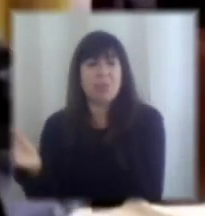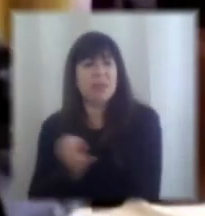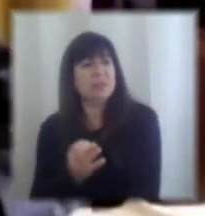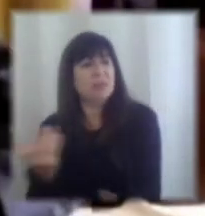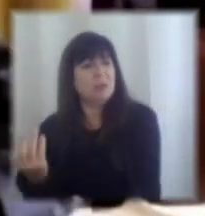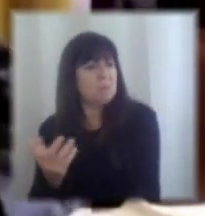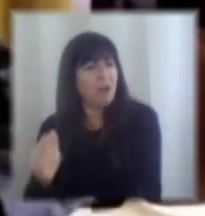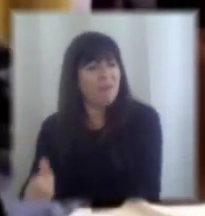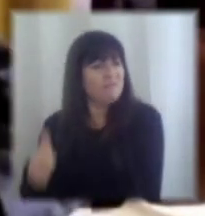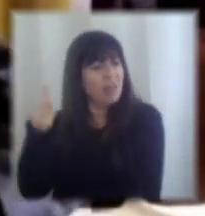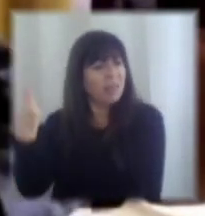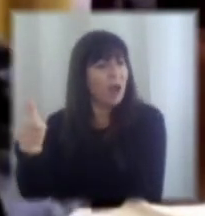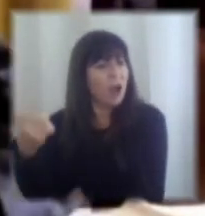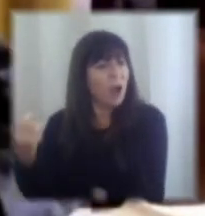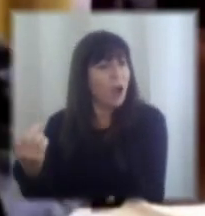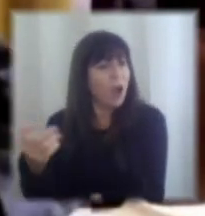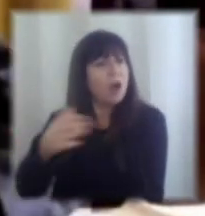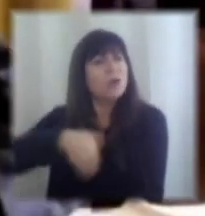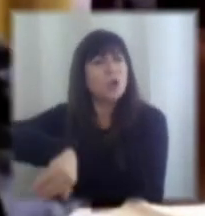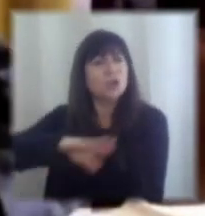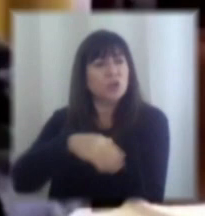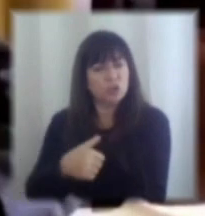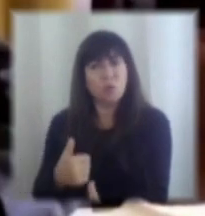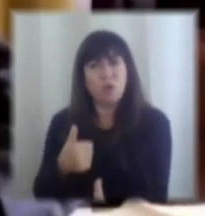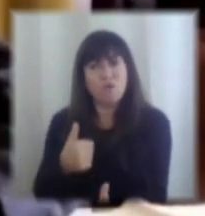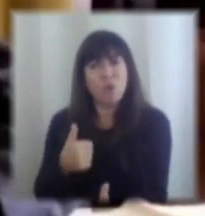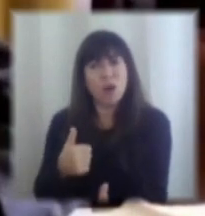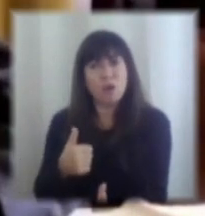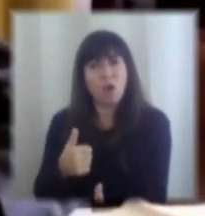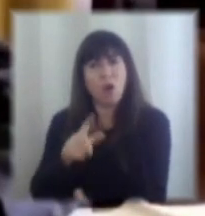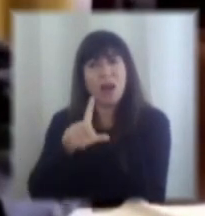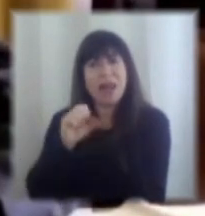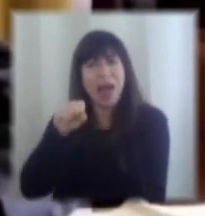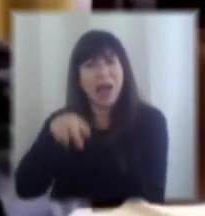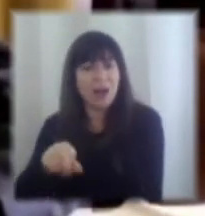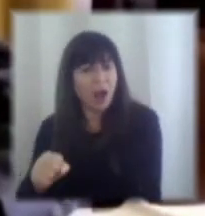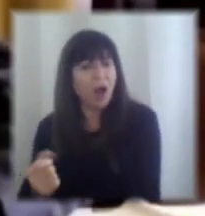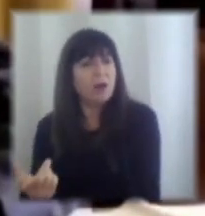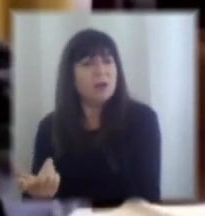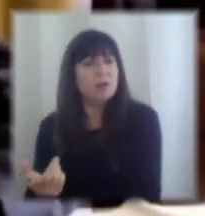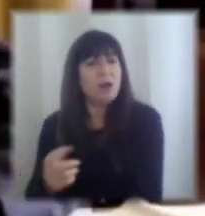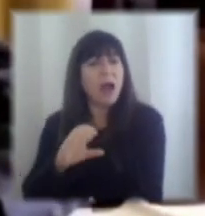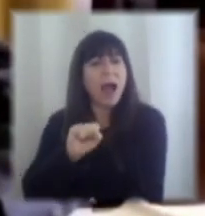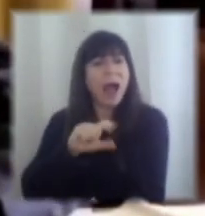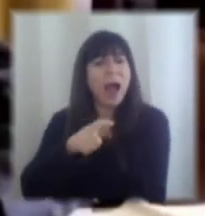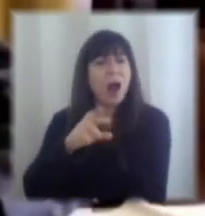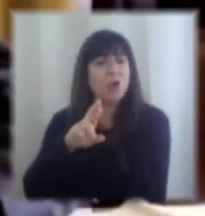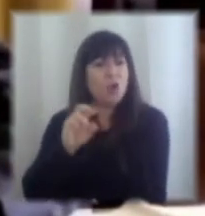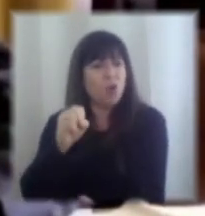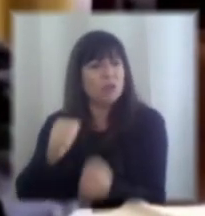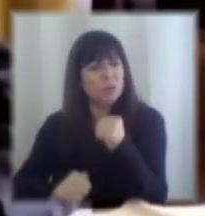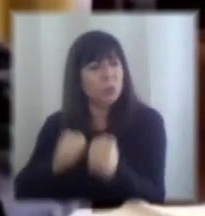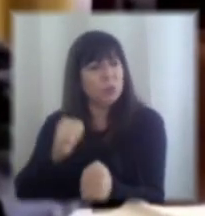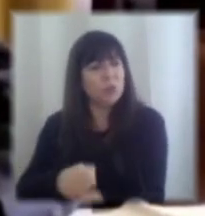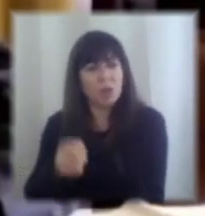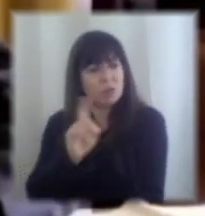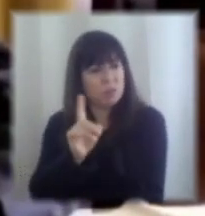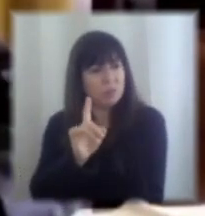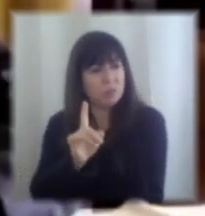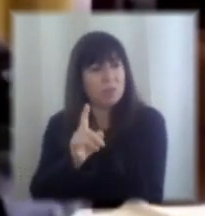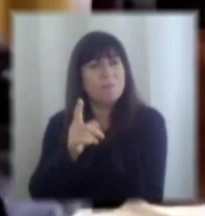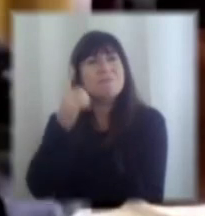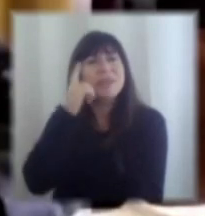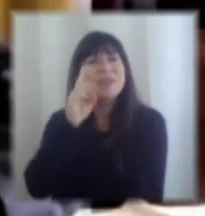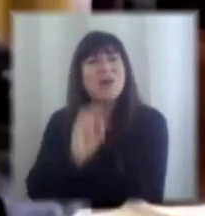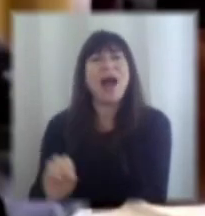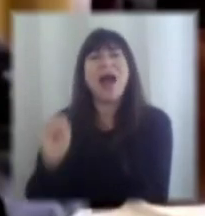ventaja comparativa nosotros somos buenos para leche somos buenos para lana para la agroindustria ese no es el punto el punto es que ellos le han ido agregando